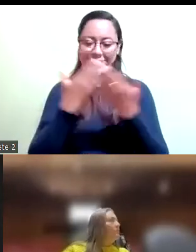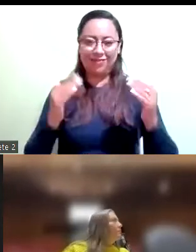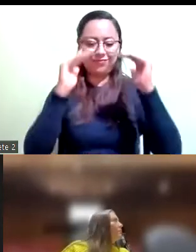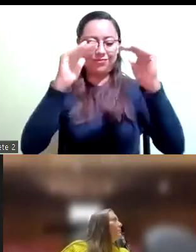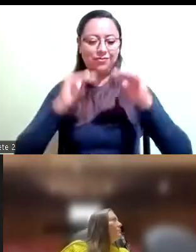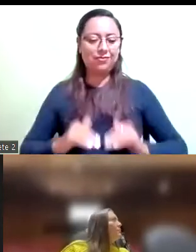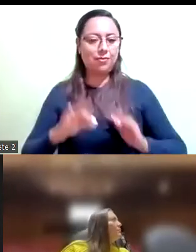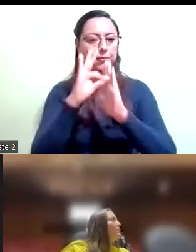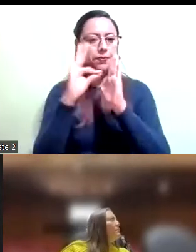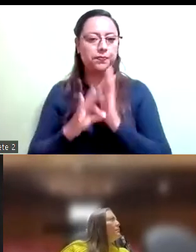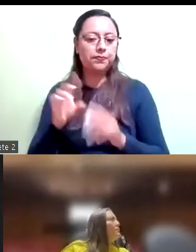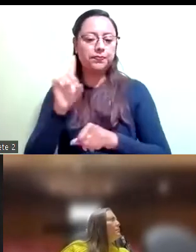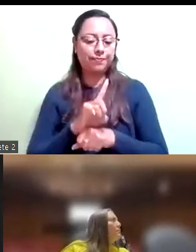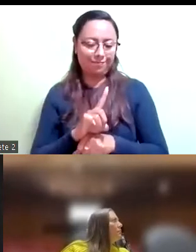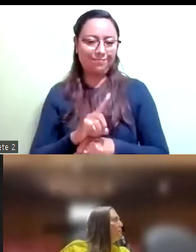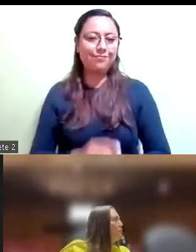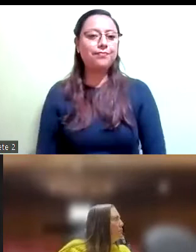parece